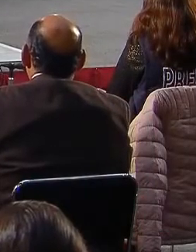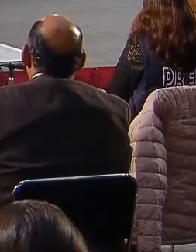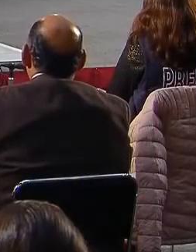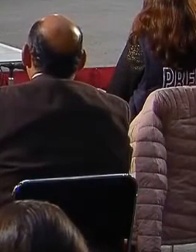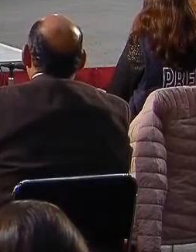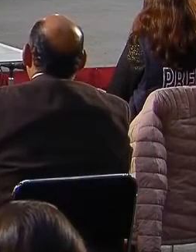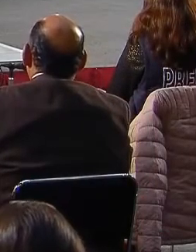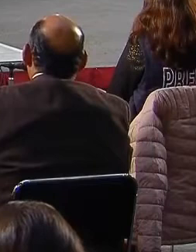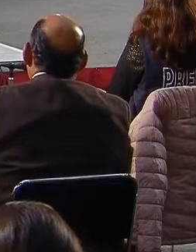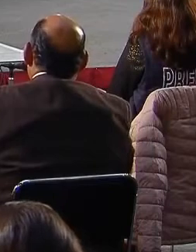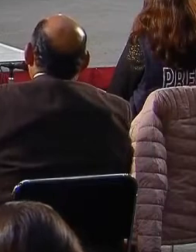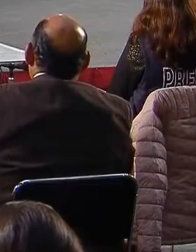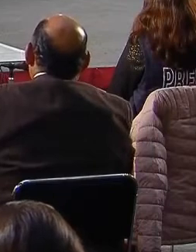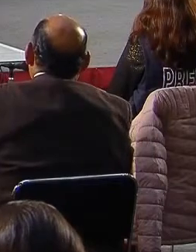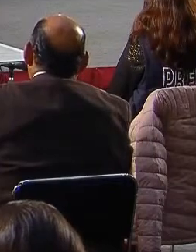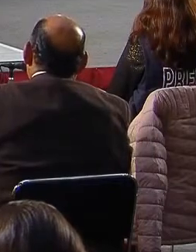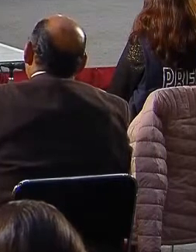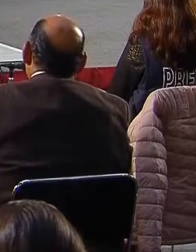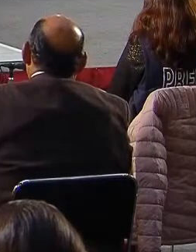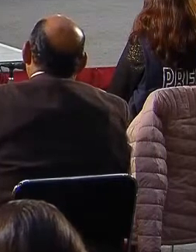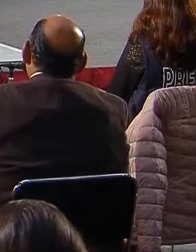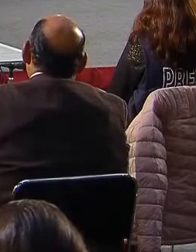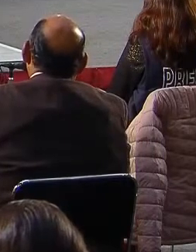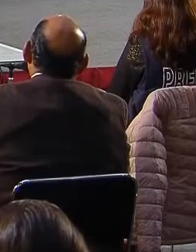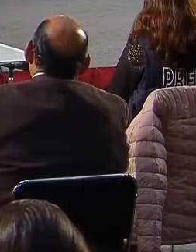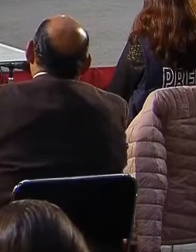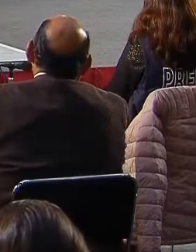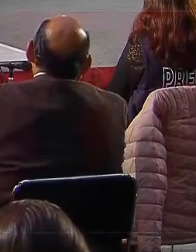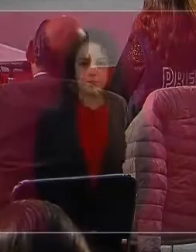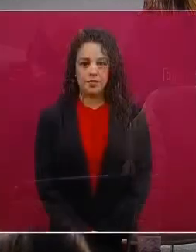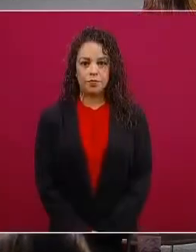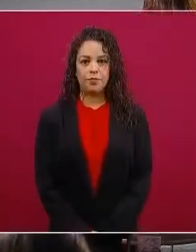pero aquí no se trata el tema